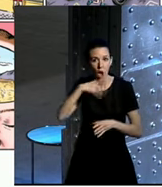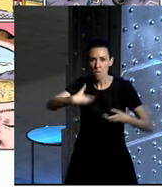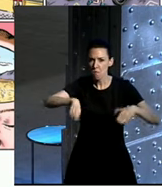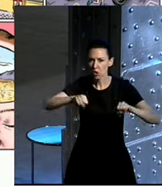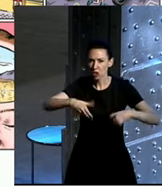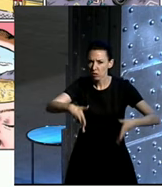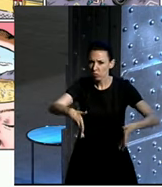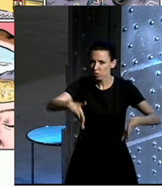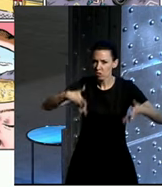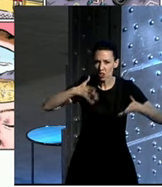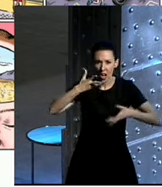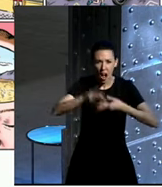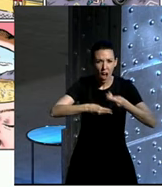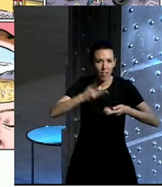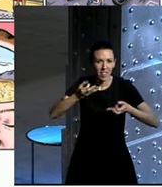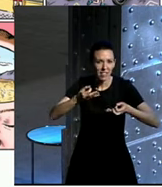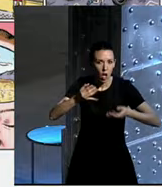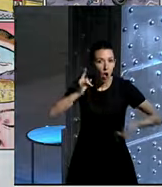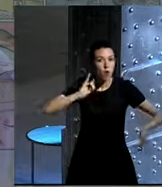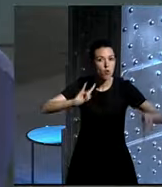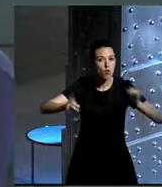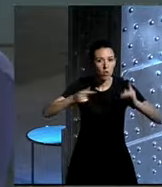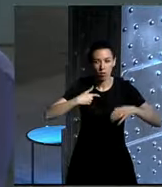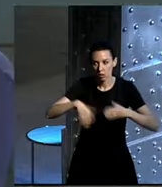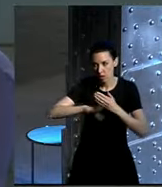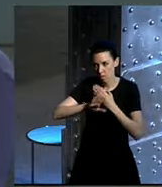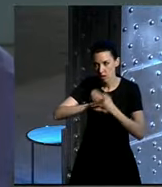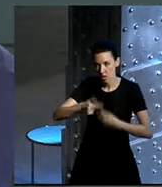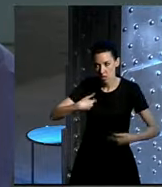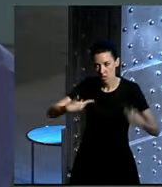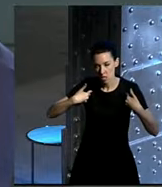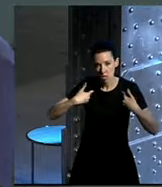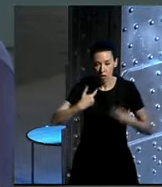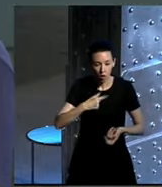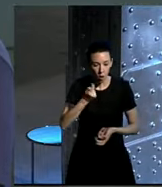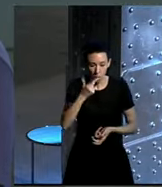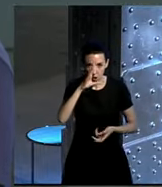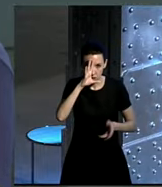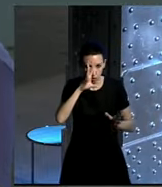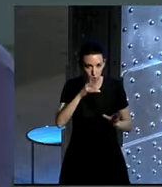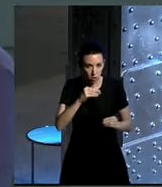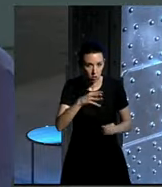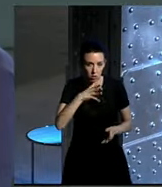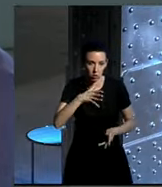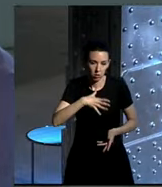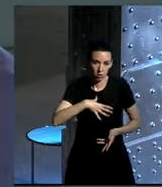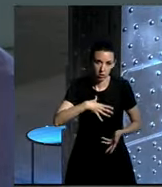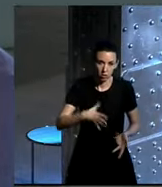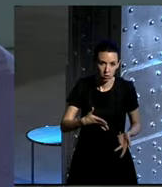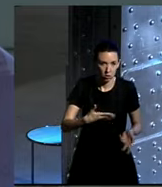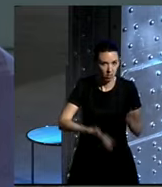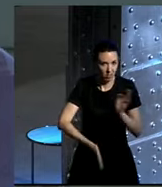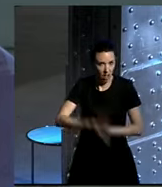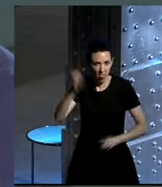encanta hacer... Ruido. Sí, exactamente. Somos vecinos y Yo me quedo un poco estupefacto de que no sé, que no los vayan al